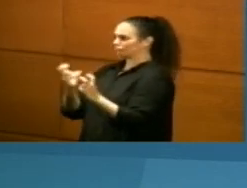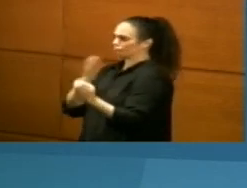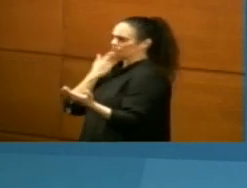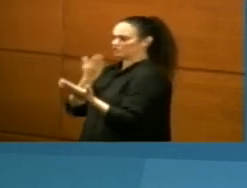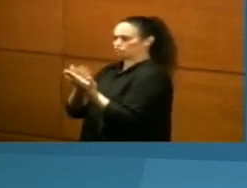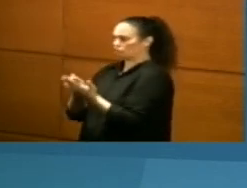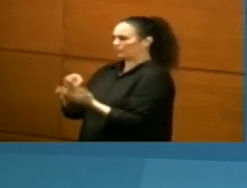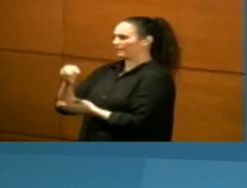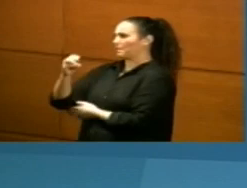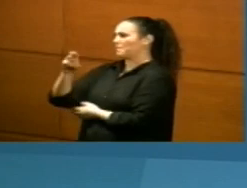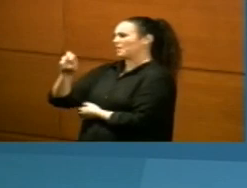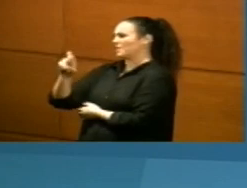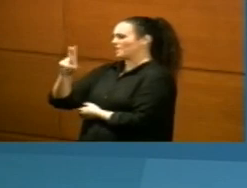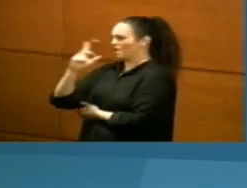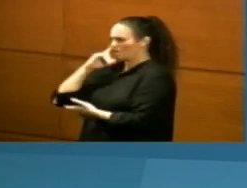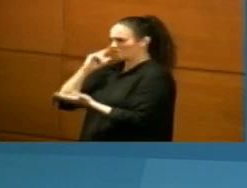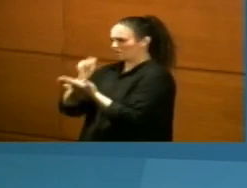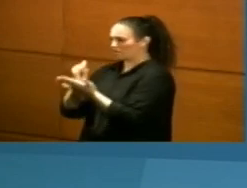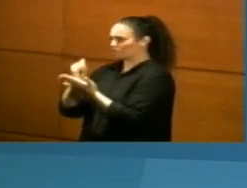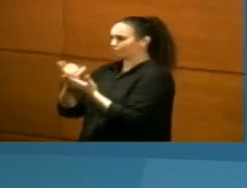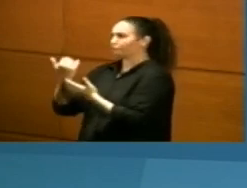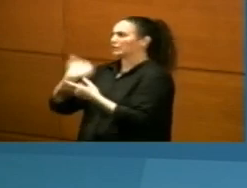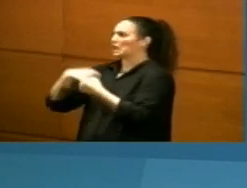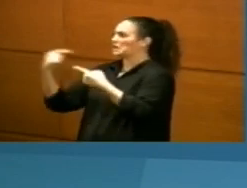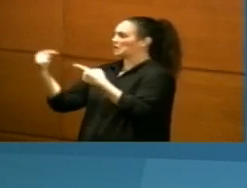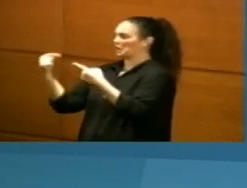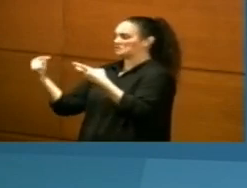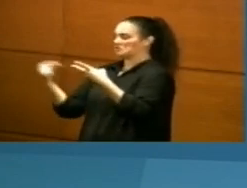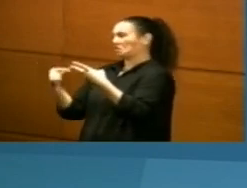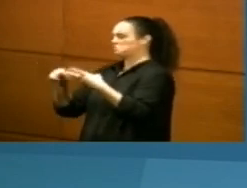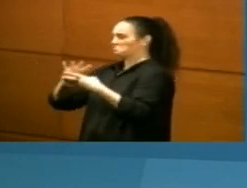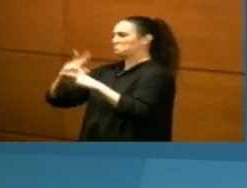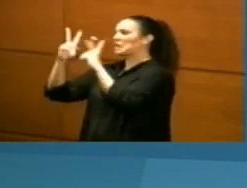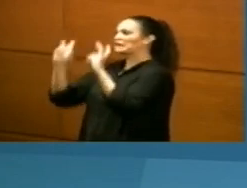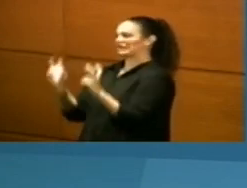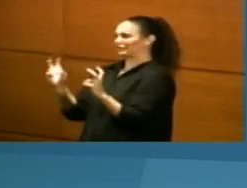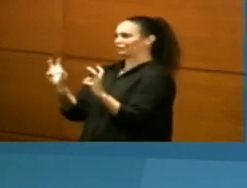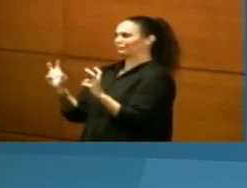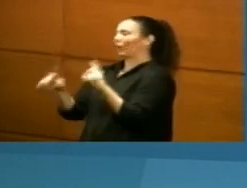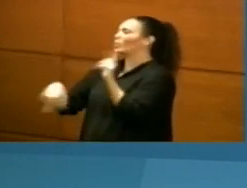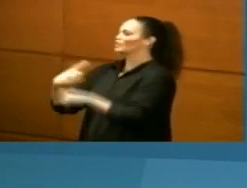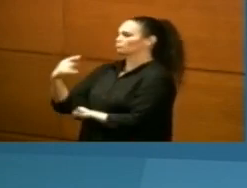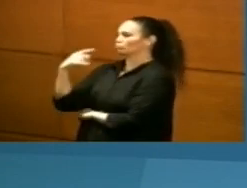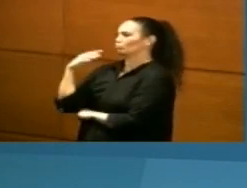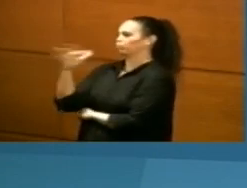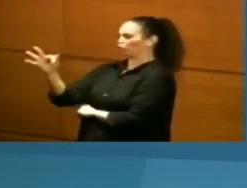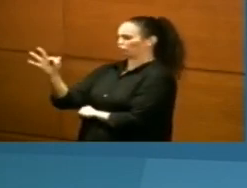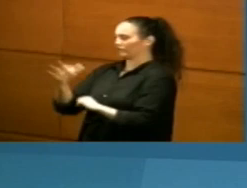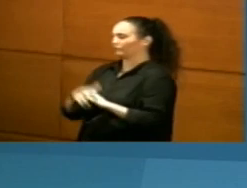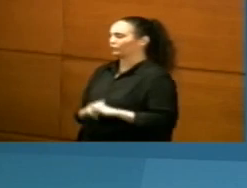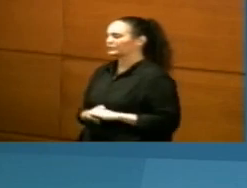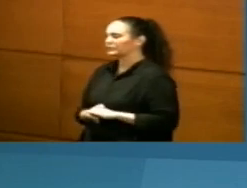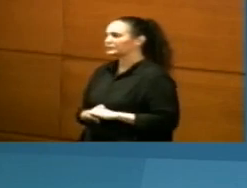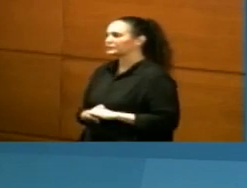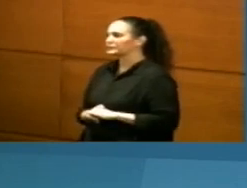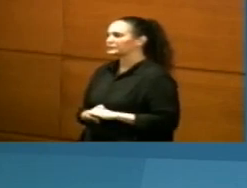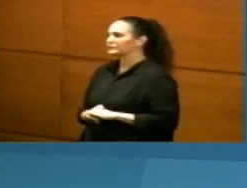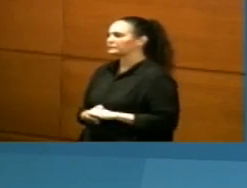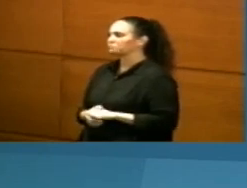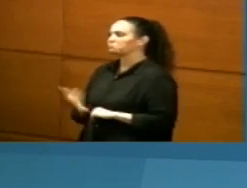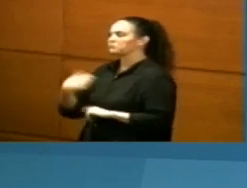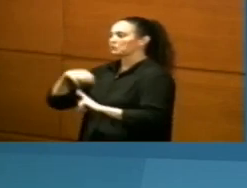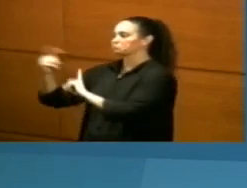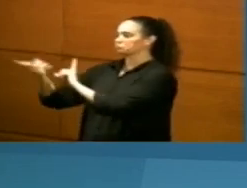prueba, previamente habían sido negativos. Tras identificar que tenían dos pacientes